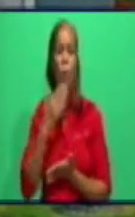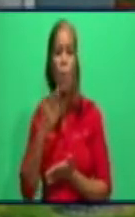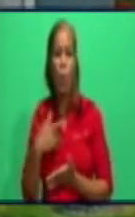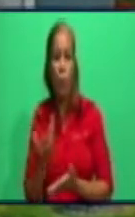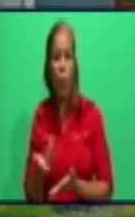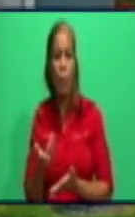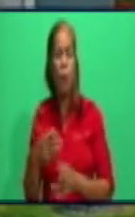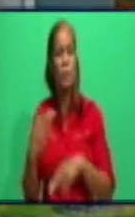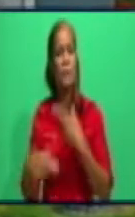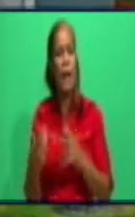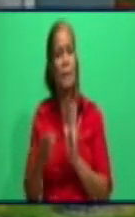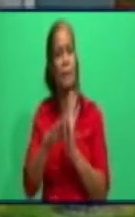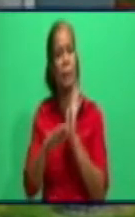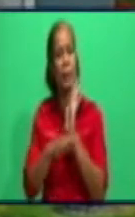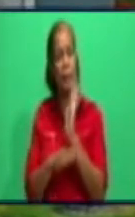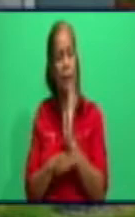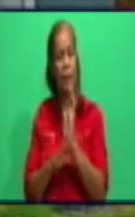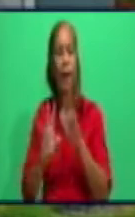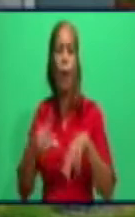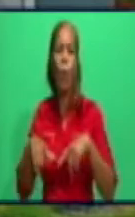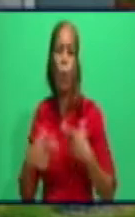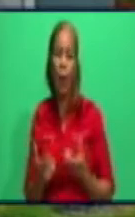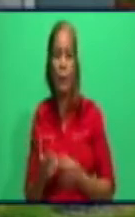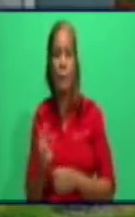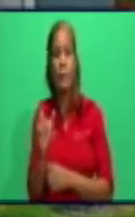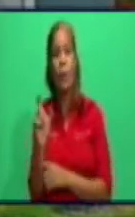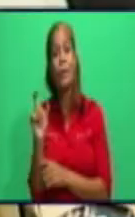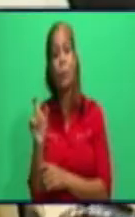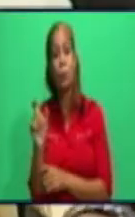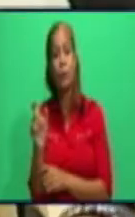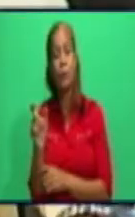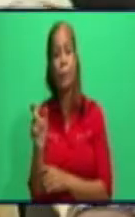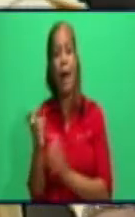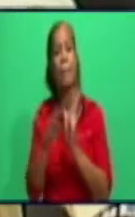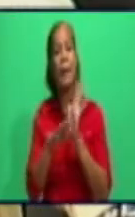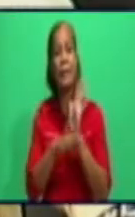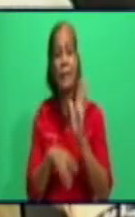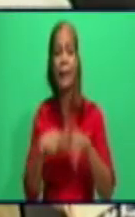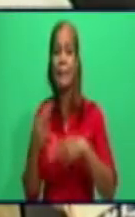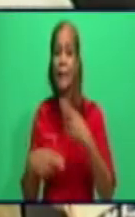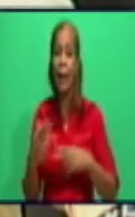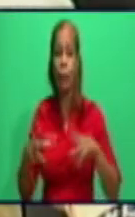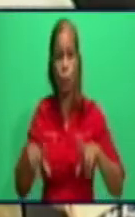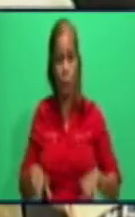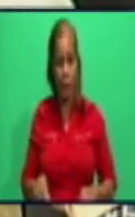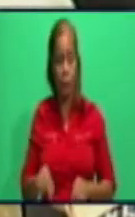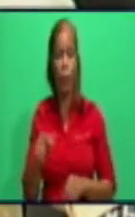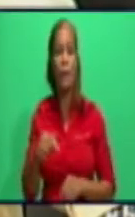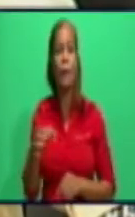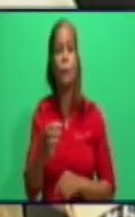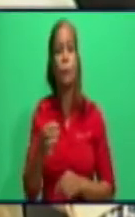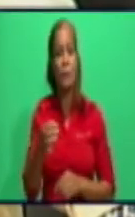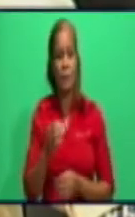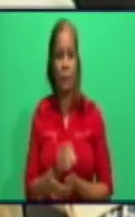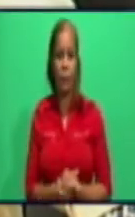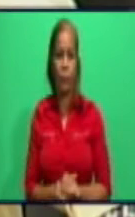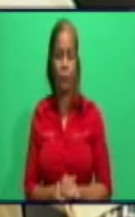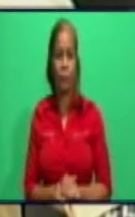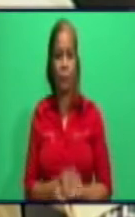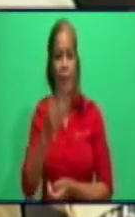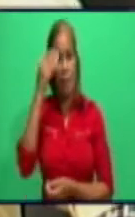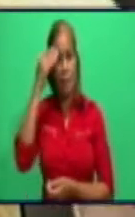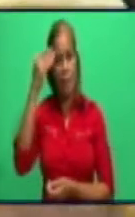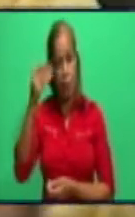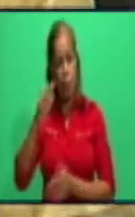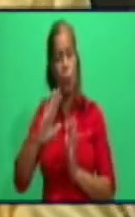¿Cuáles son las últimas que se han adoptado en el territorio? Bien, un saludo, Yonel, a usted y al resto del colectivo y